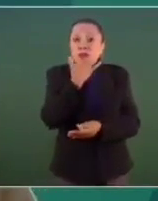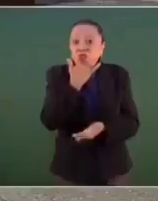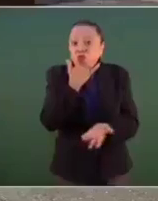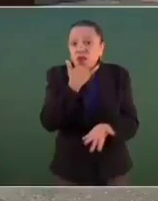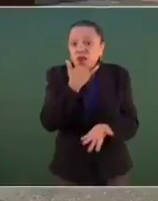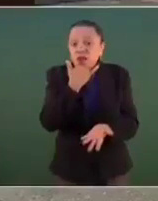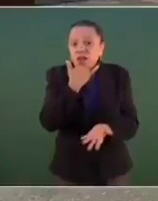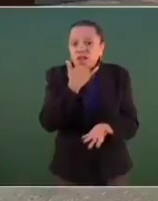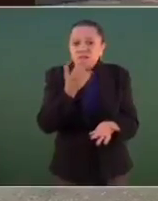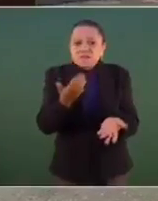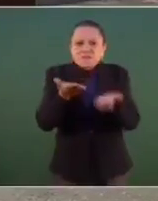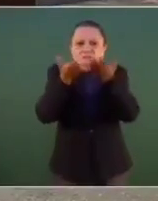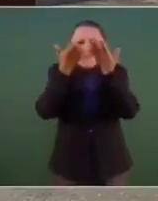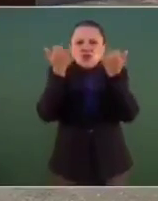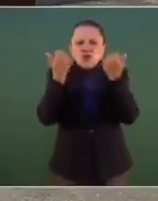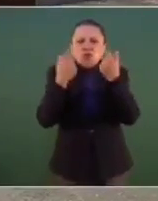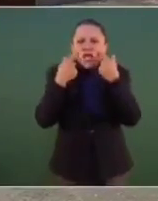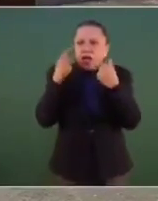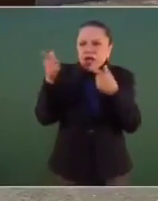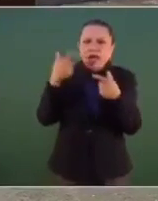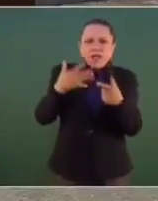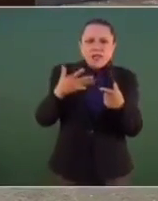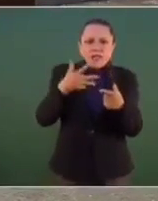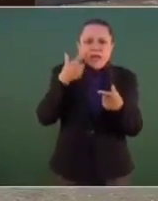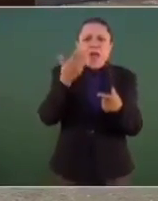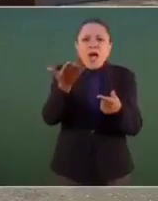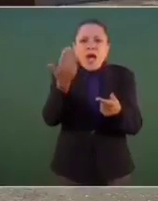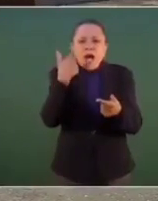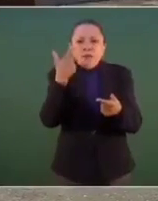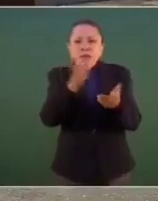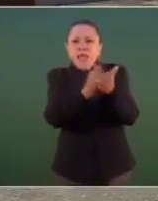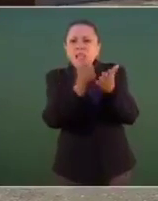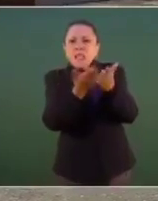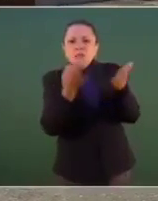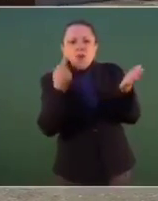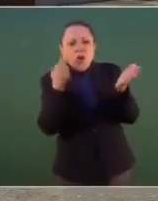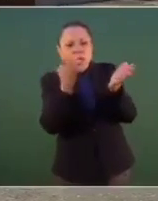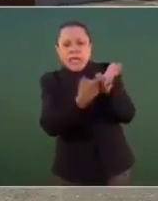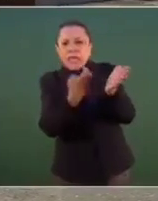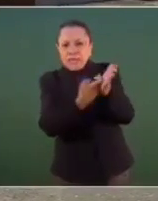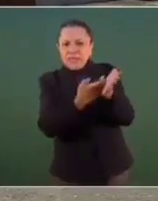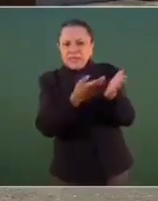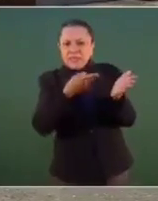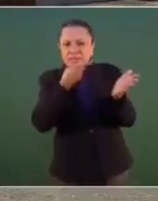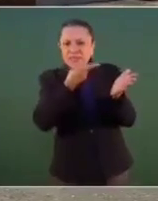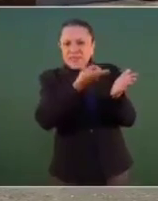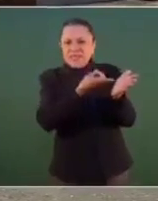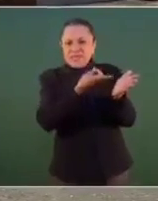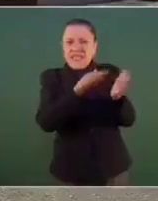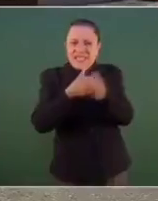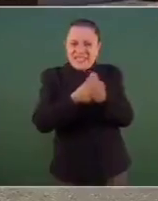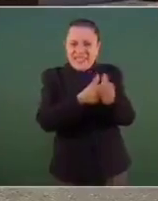No sé si está a lo mejor el libro, lo del perdón, de la guía,